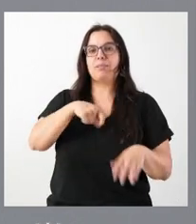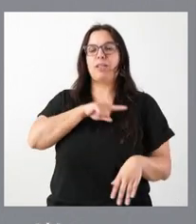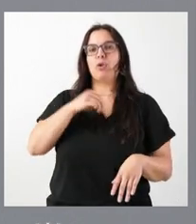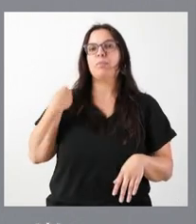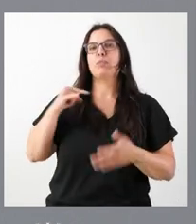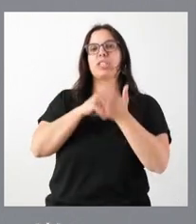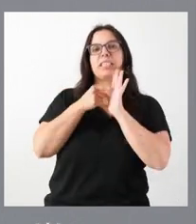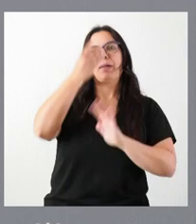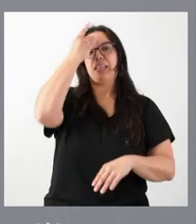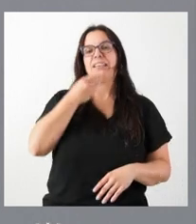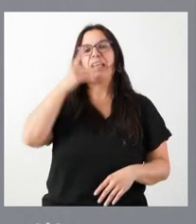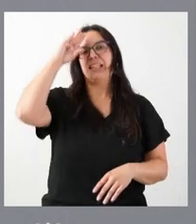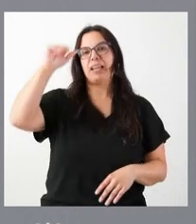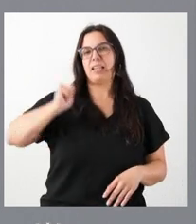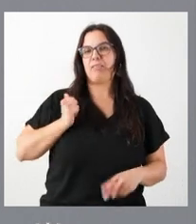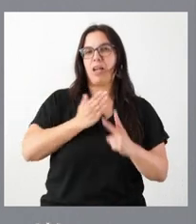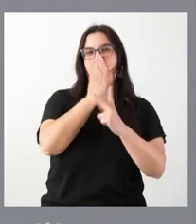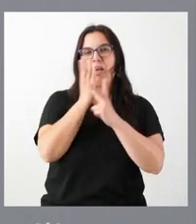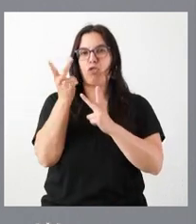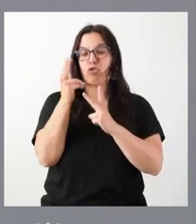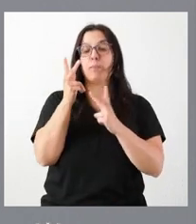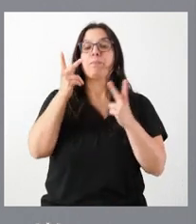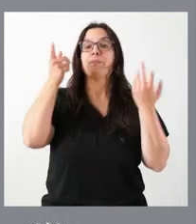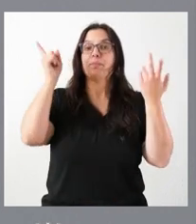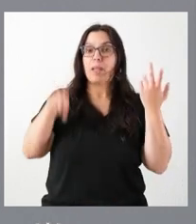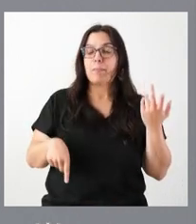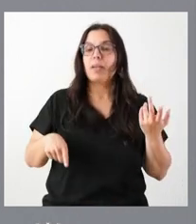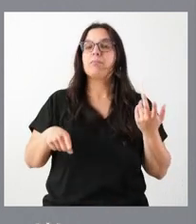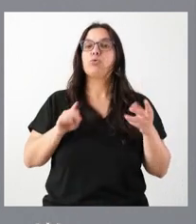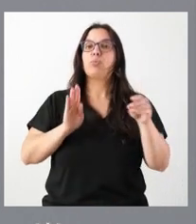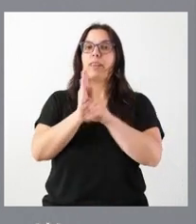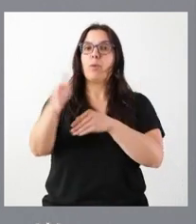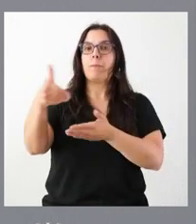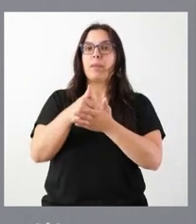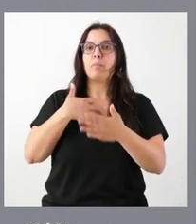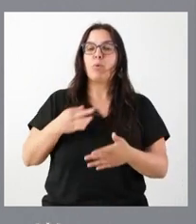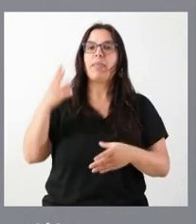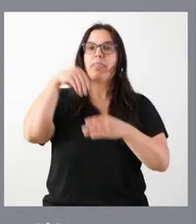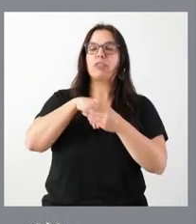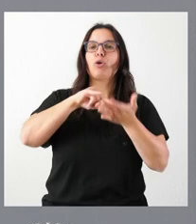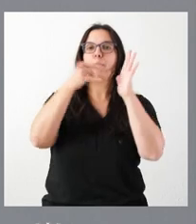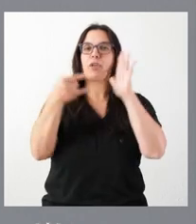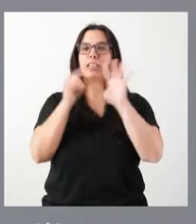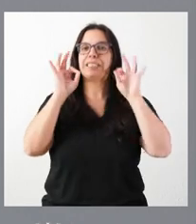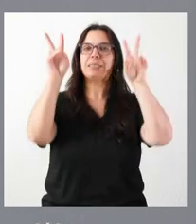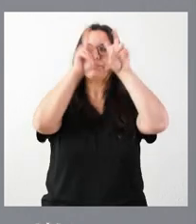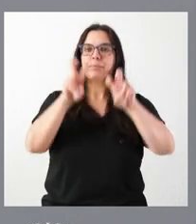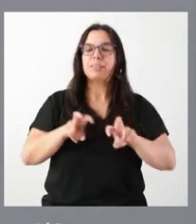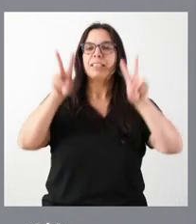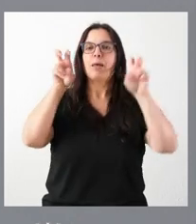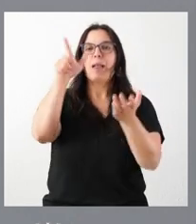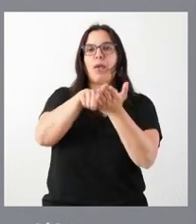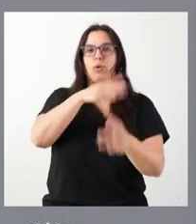digitales y de inteligencia artificial. Y también se podrán acoger a esta subvención proyectos específicos de investigación sobre lengua española.